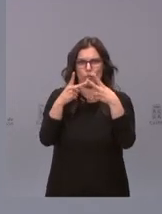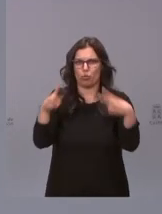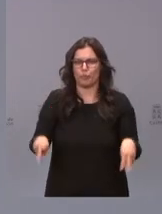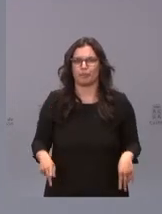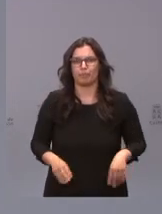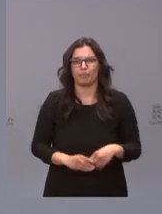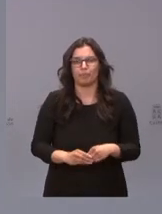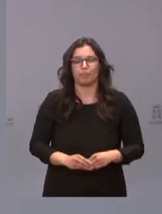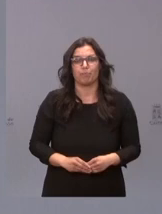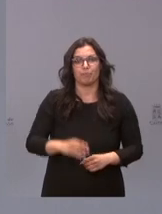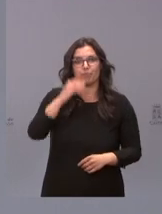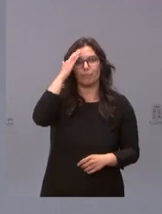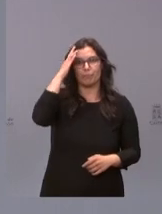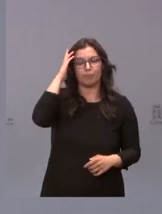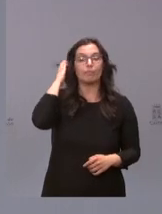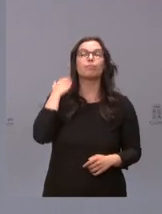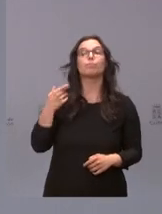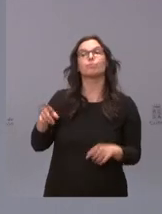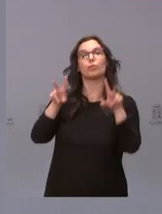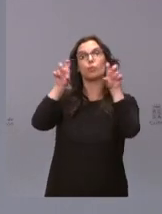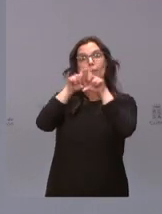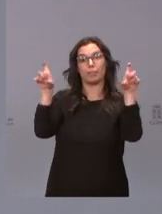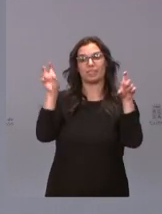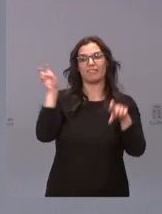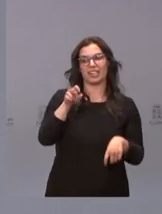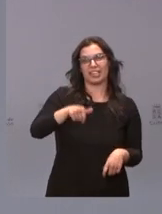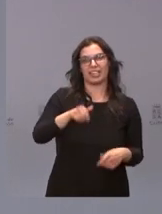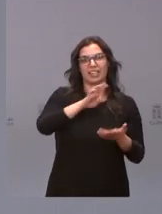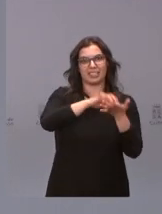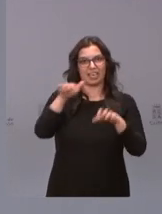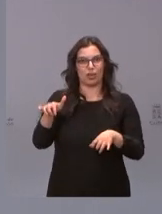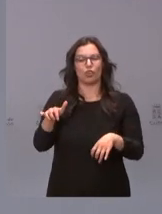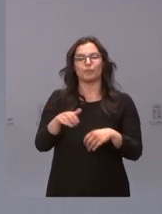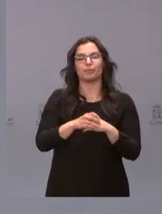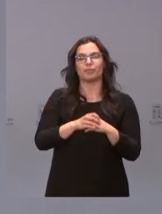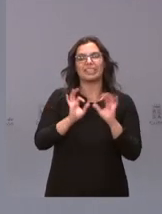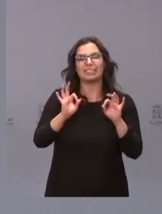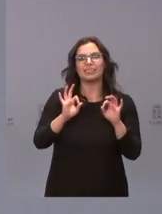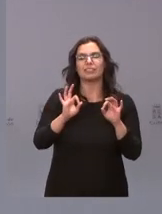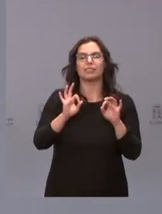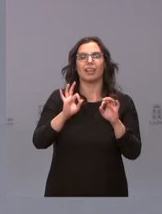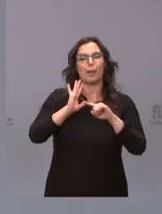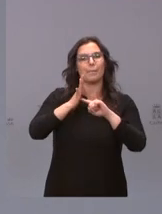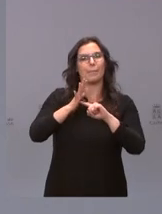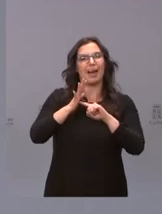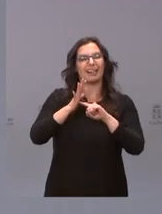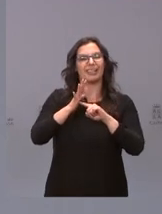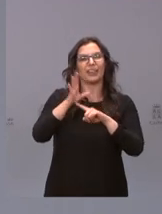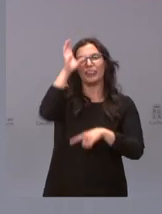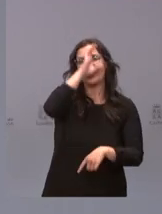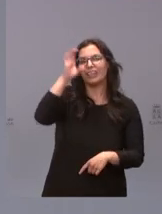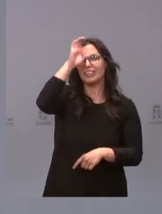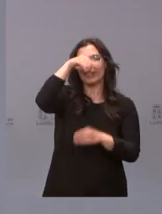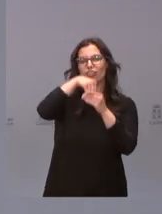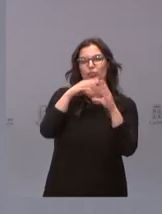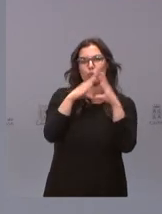Y viene a instalarse esta nueva empresa en Castilla y León y, en concreto, en el Parque Científico de la Universidad de